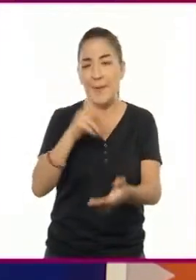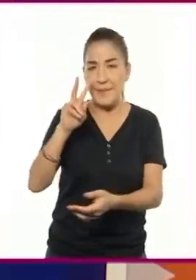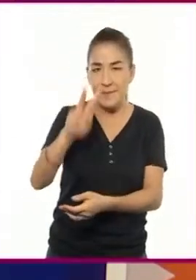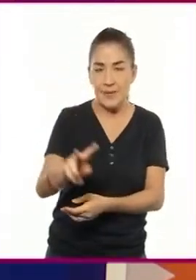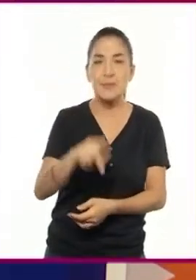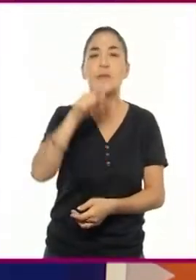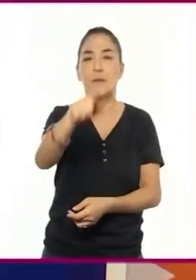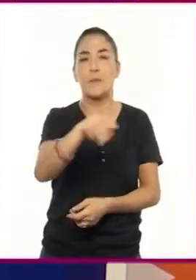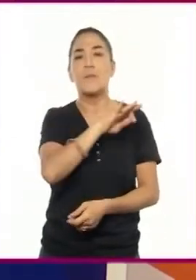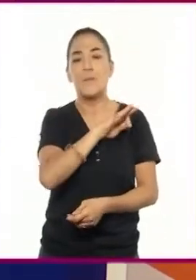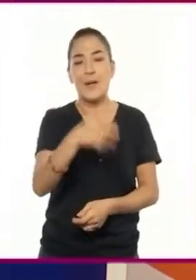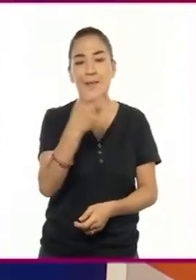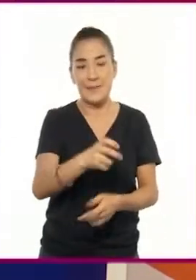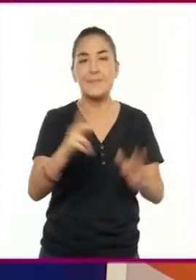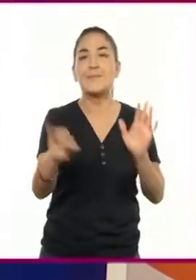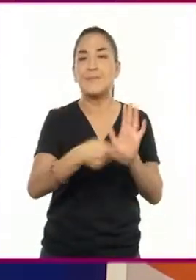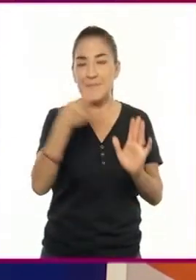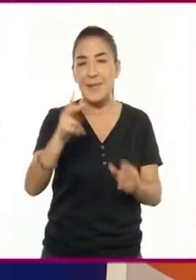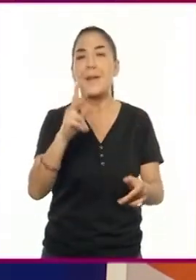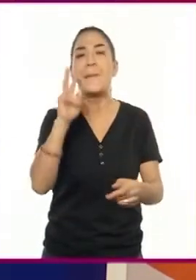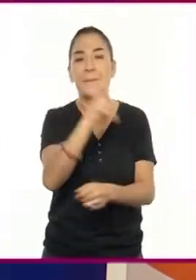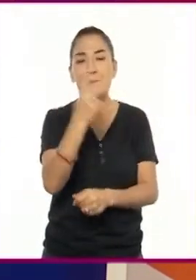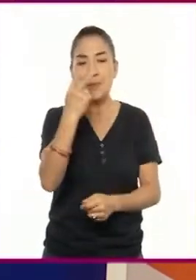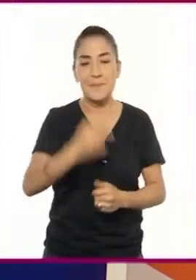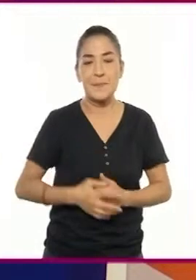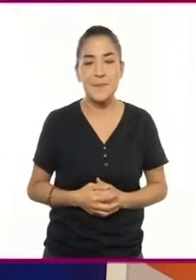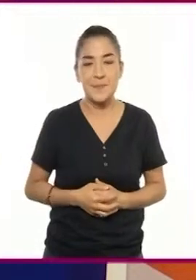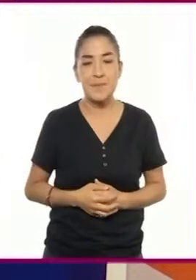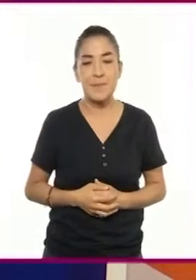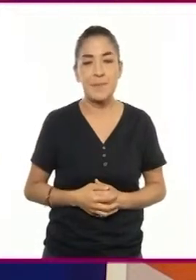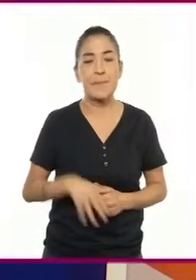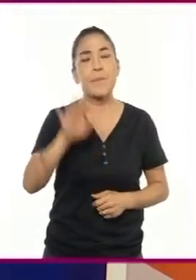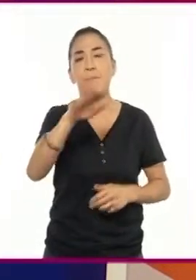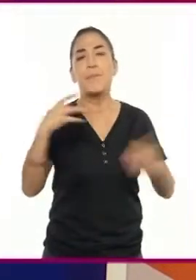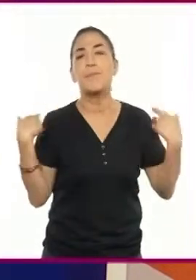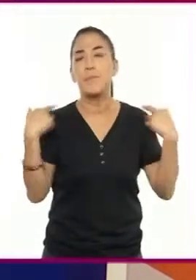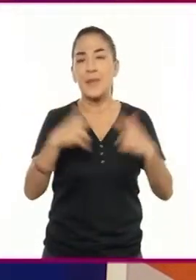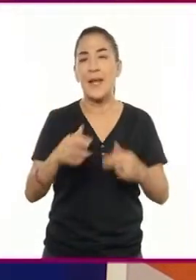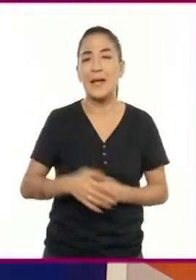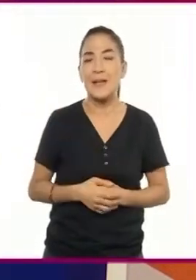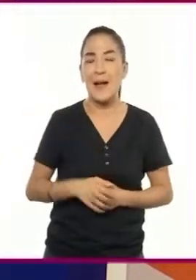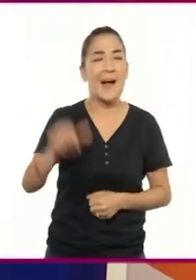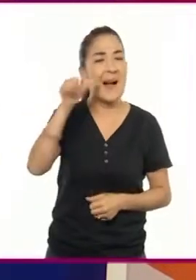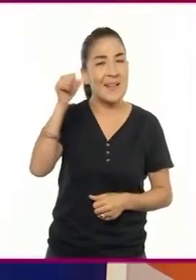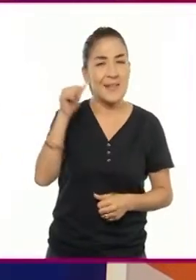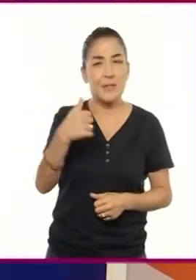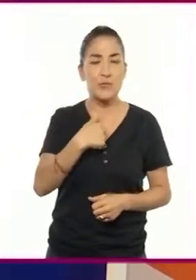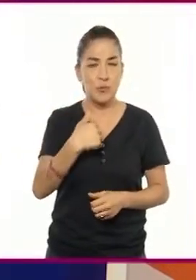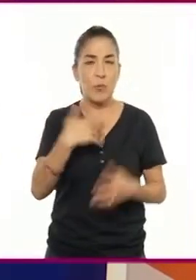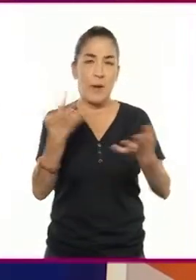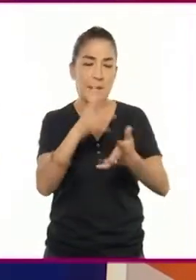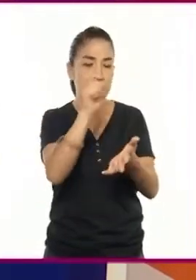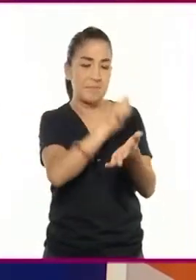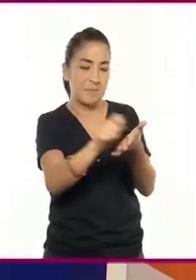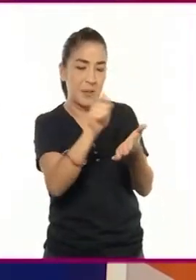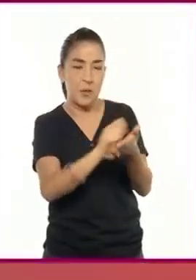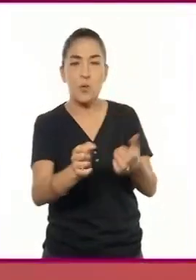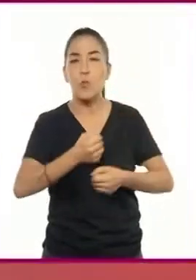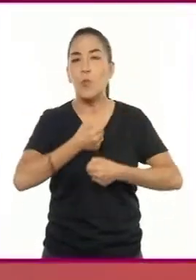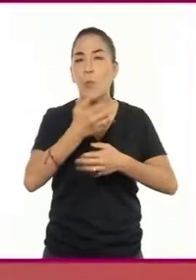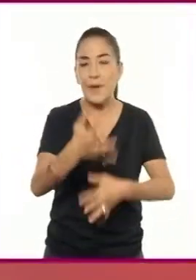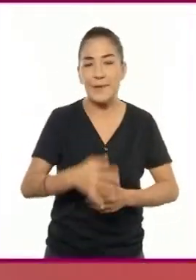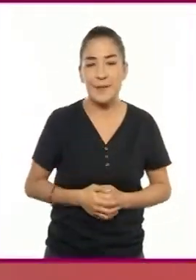recuerdo que éste se repetirá. Maestra, ayer escribí un cuento y tuve una revelación.